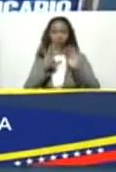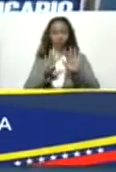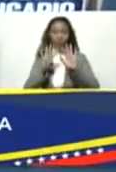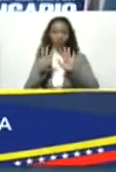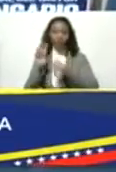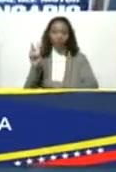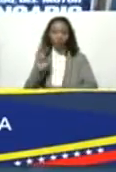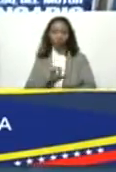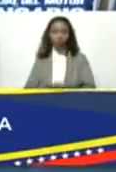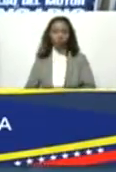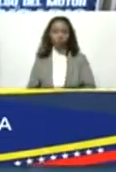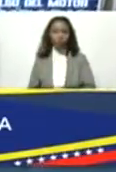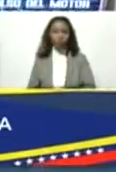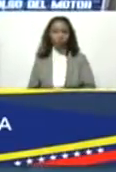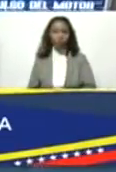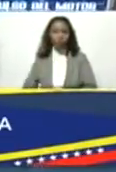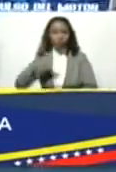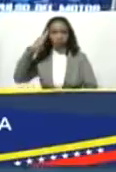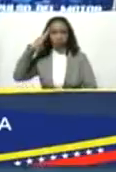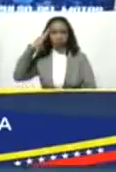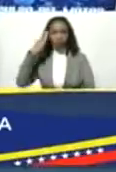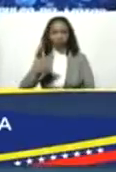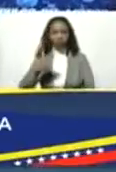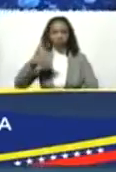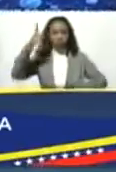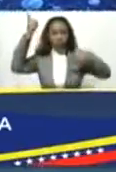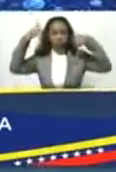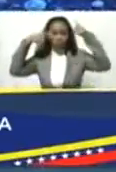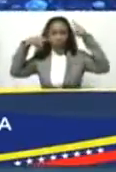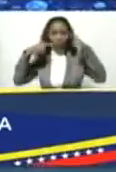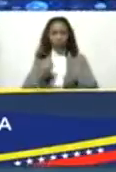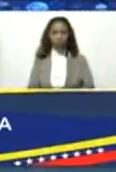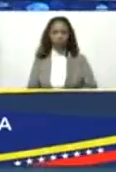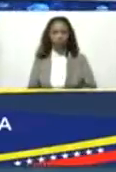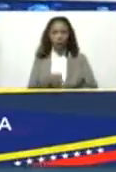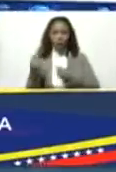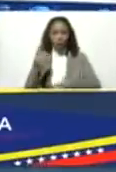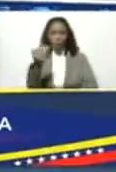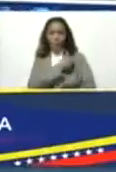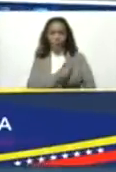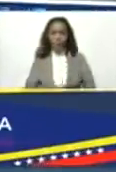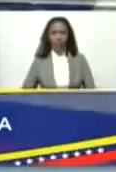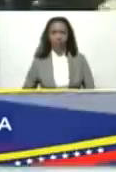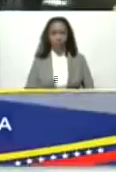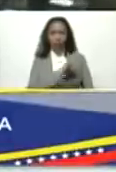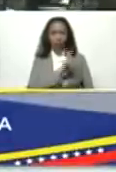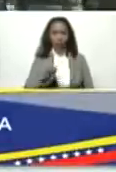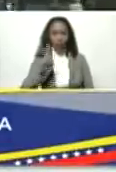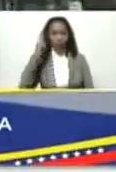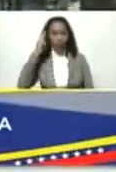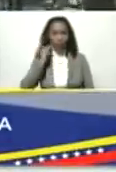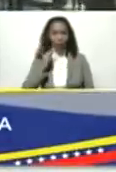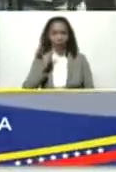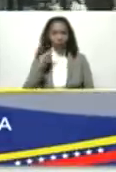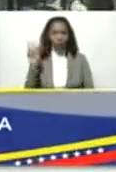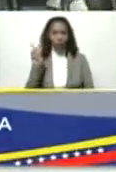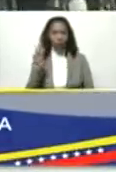el comandante Hugo Rafael Chávez Frías como presidente de la república de Venezuela